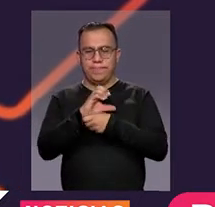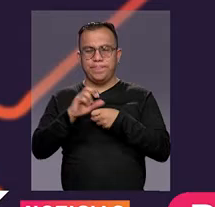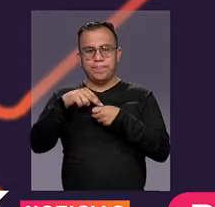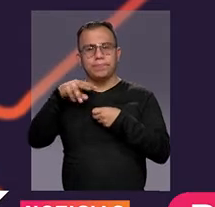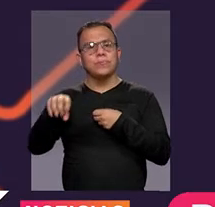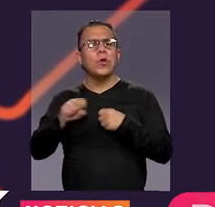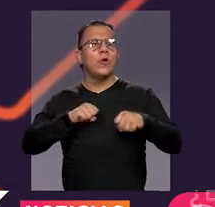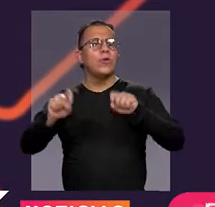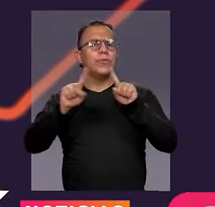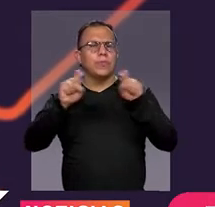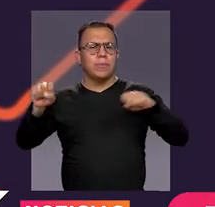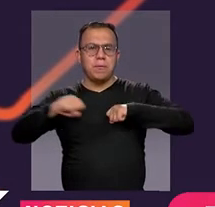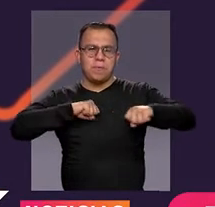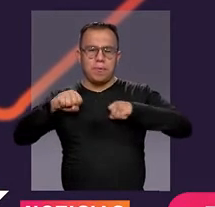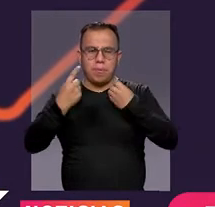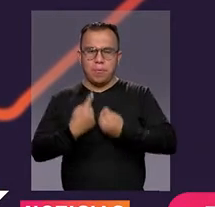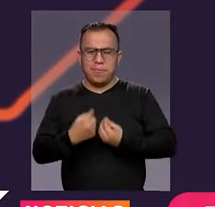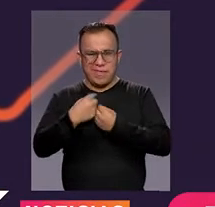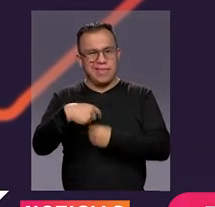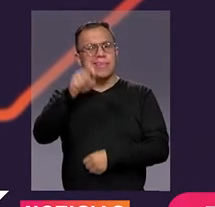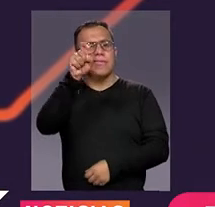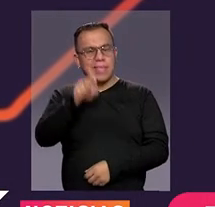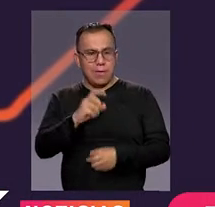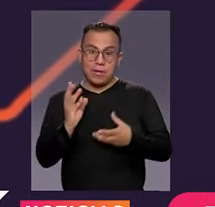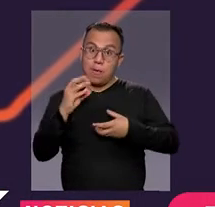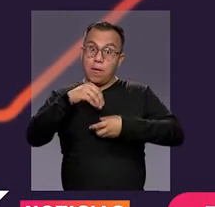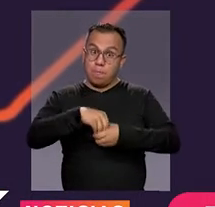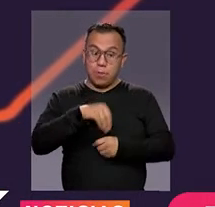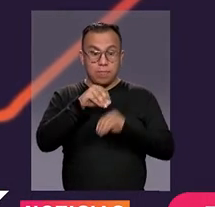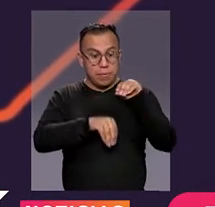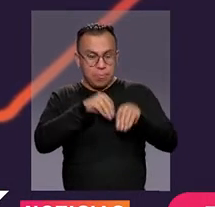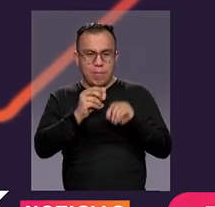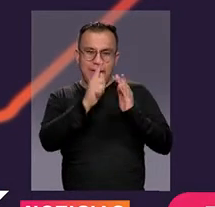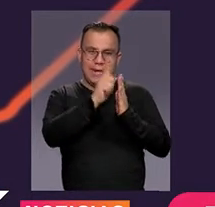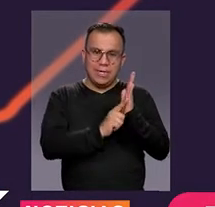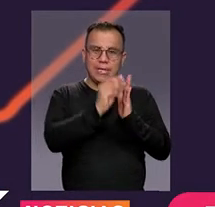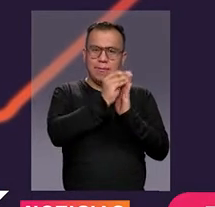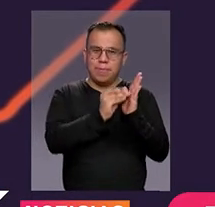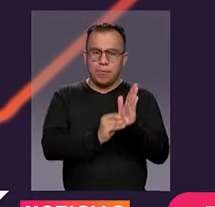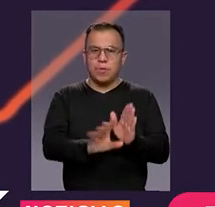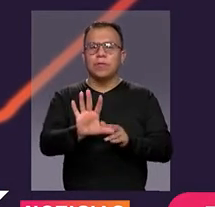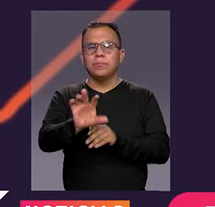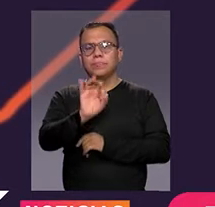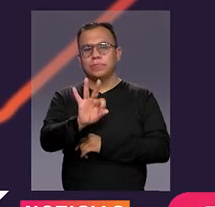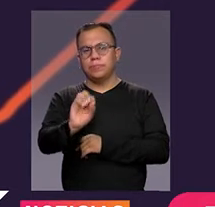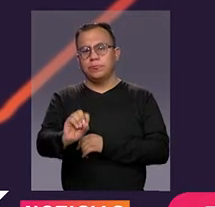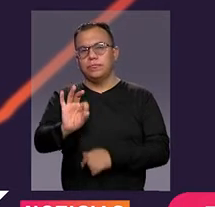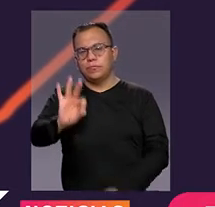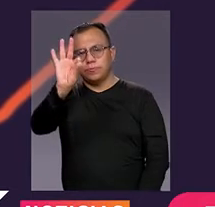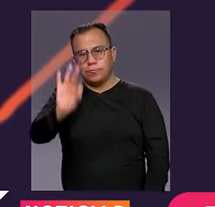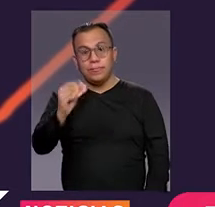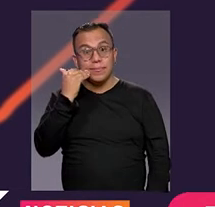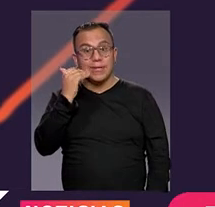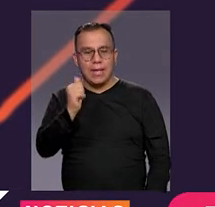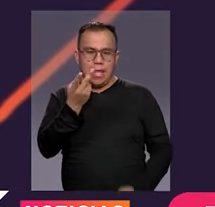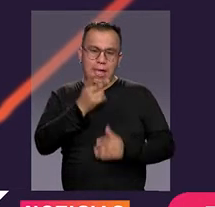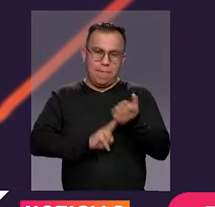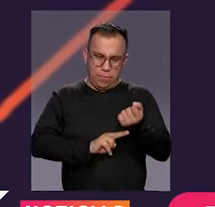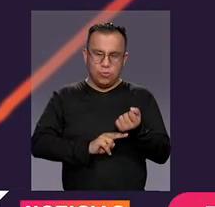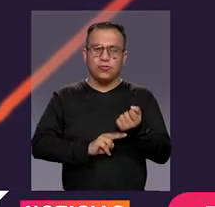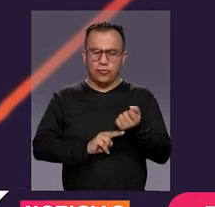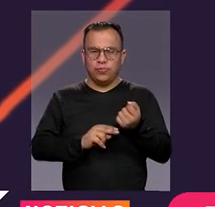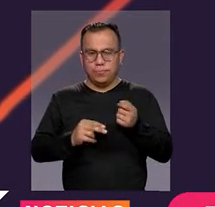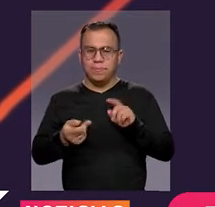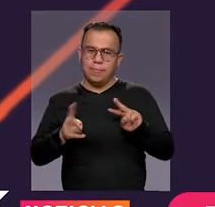o los movimientos políticos deben de incluir en la elaboración de sus listas al menos el 30% de alguno de ambos géneros.